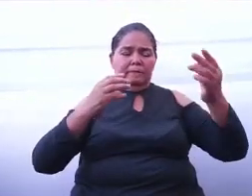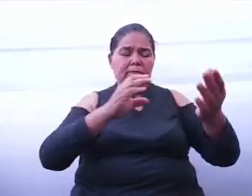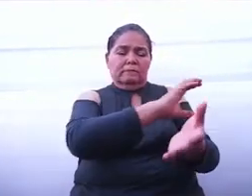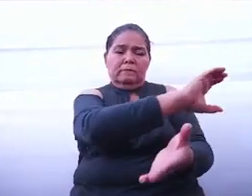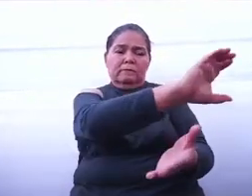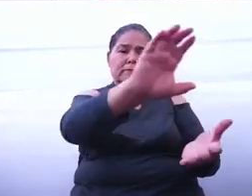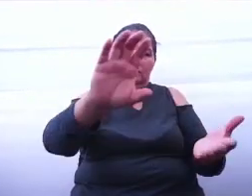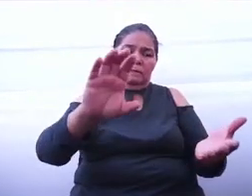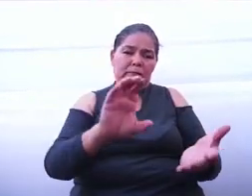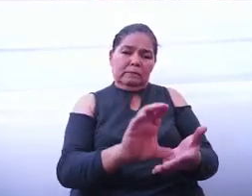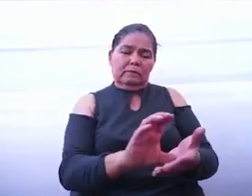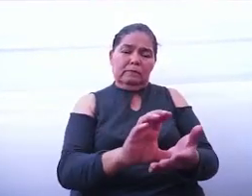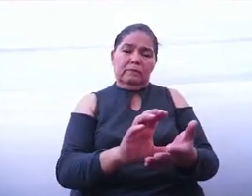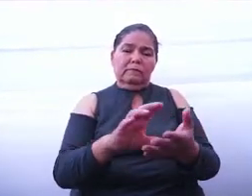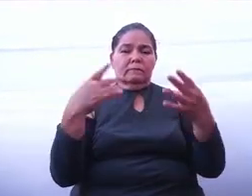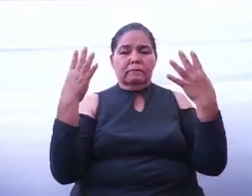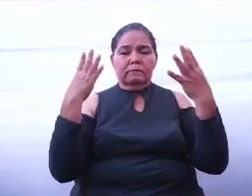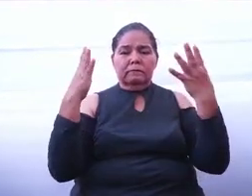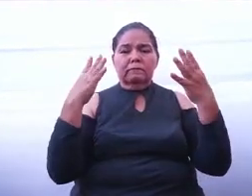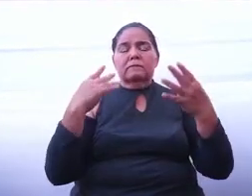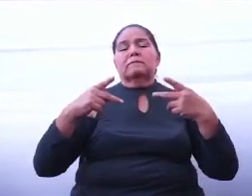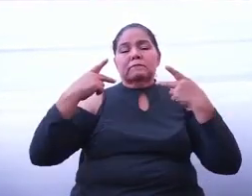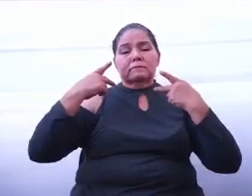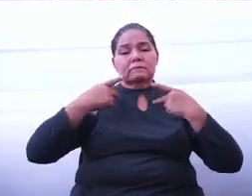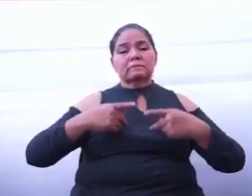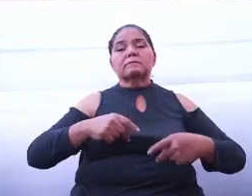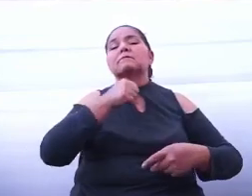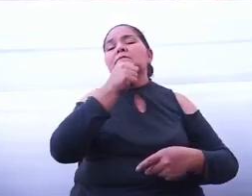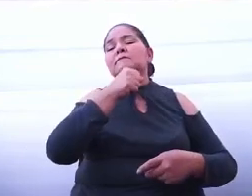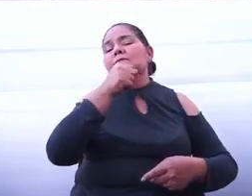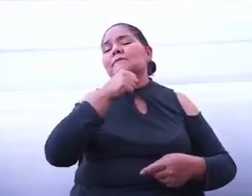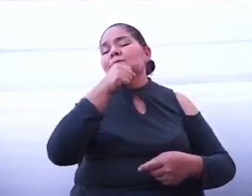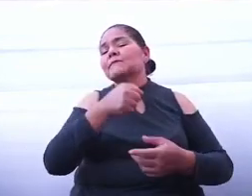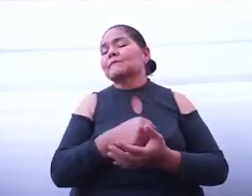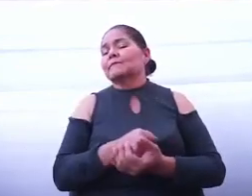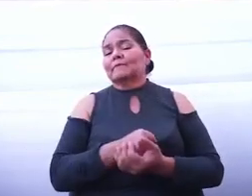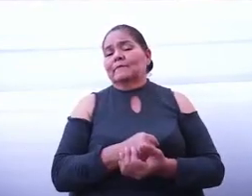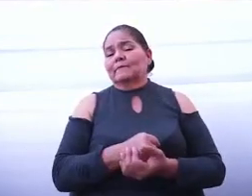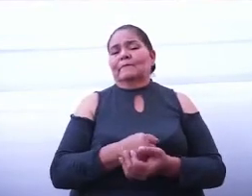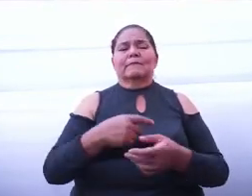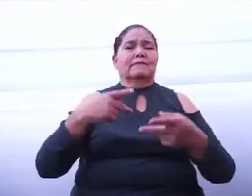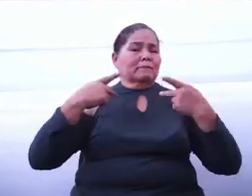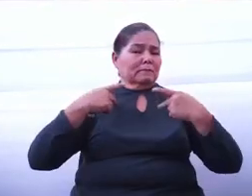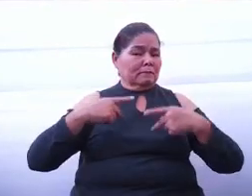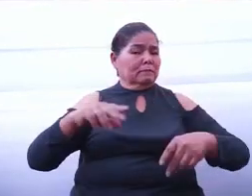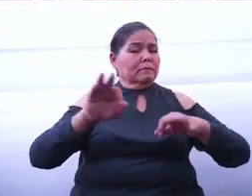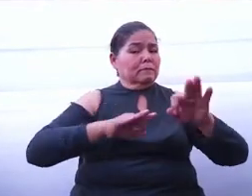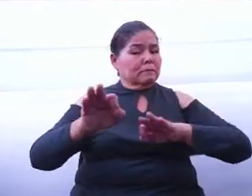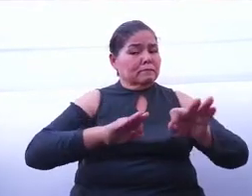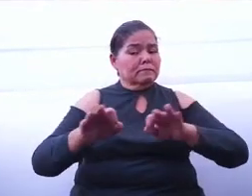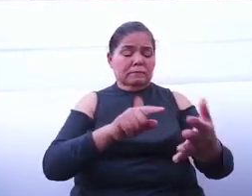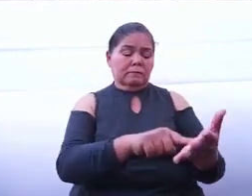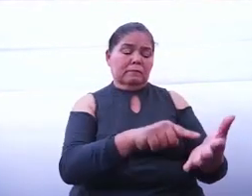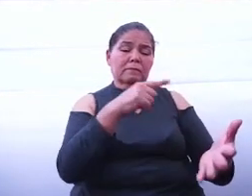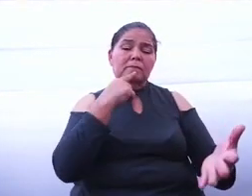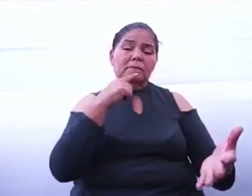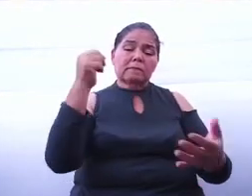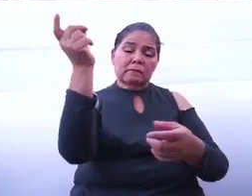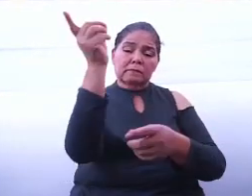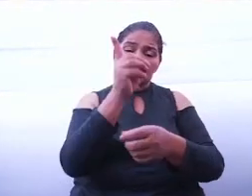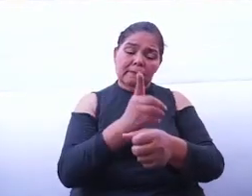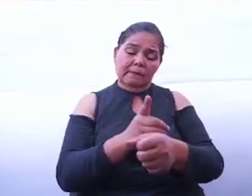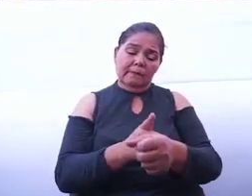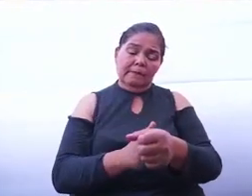esperanza de nuestros adultos mayores, de la gente que trabaja en Celaya todos los días,